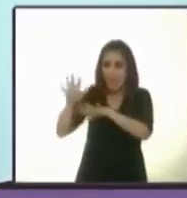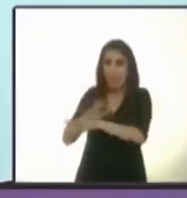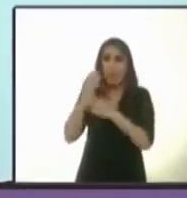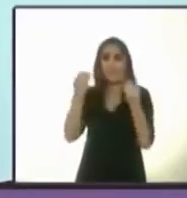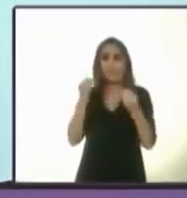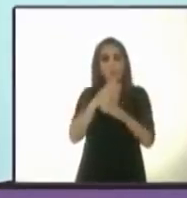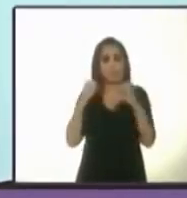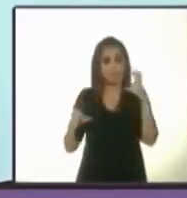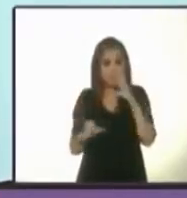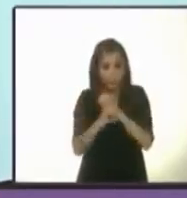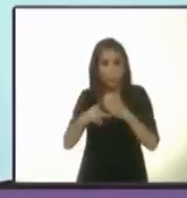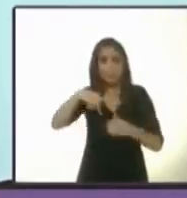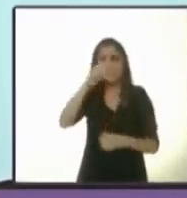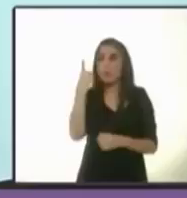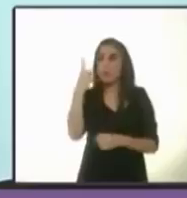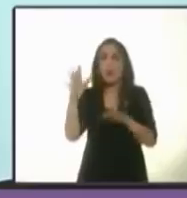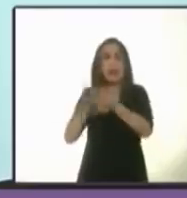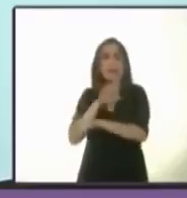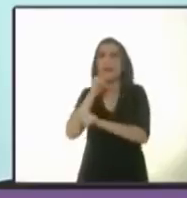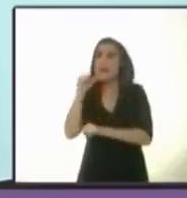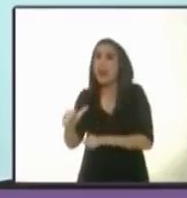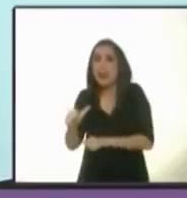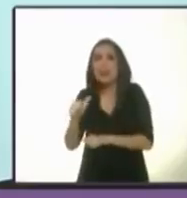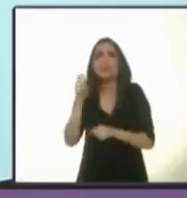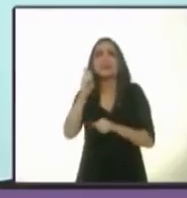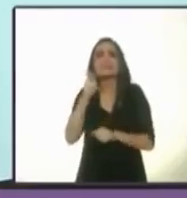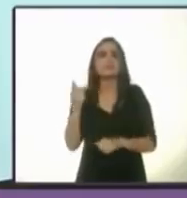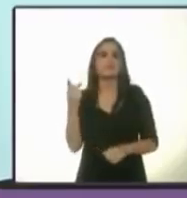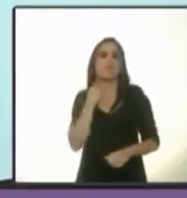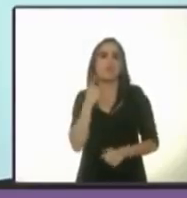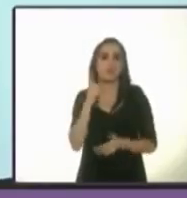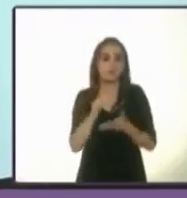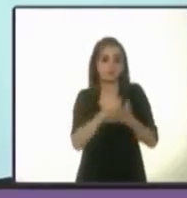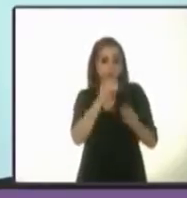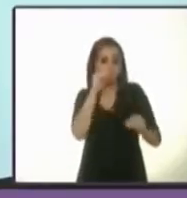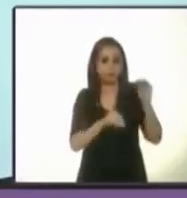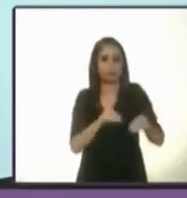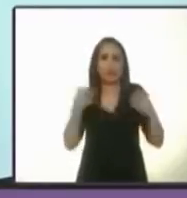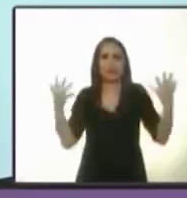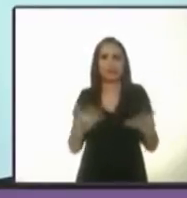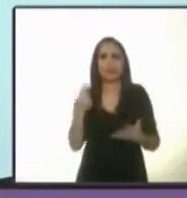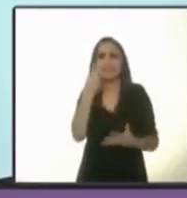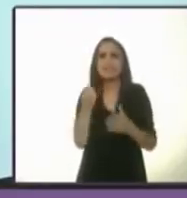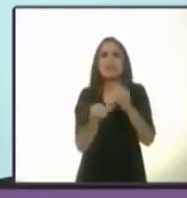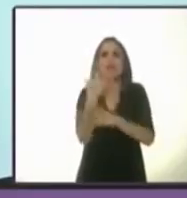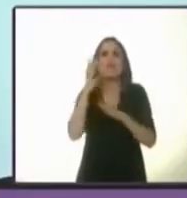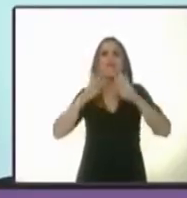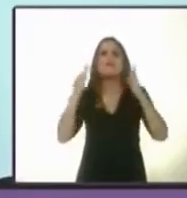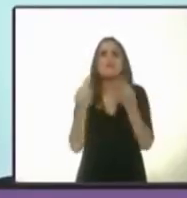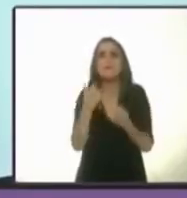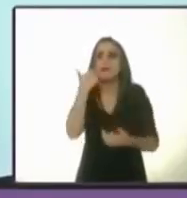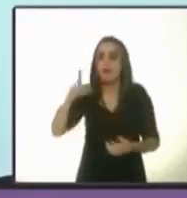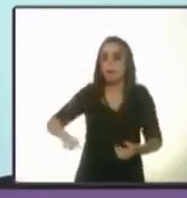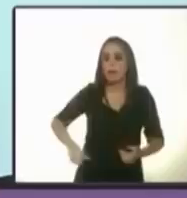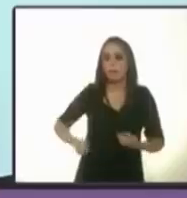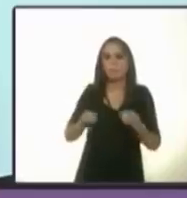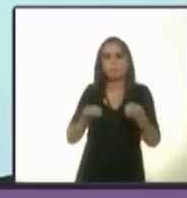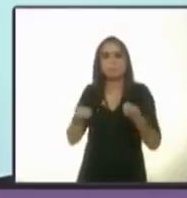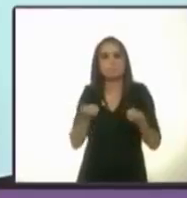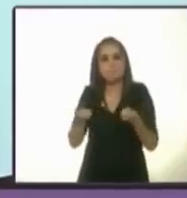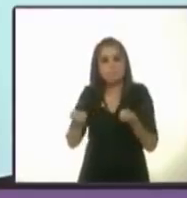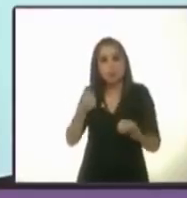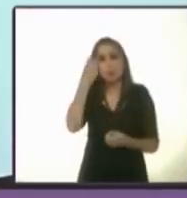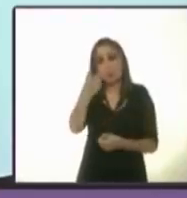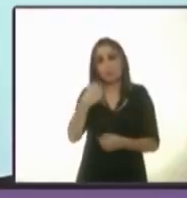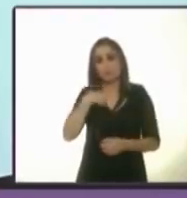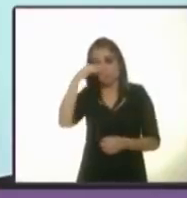pero lo que se sigue resistiendo a cambiar es la forma de hacer política. Necesitamos una nueva forma de hacer gobierno. Por eso veo muy